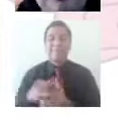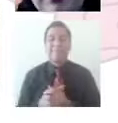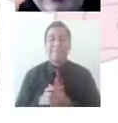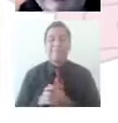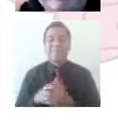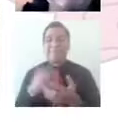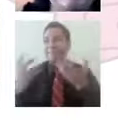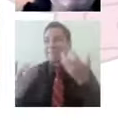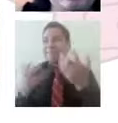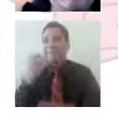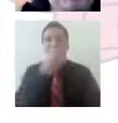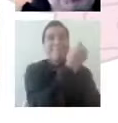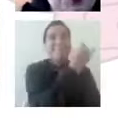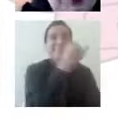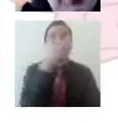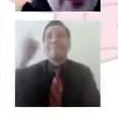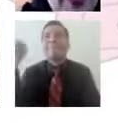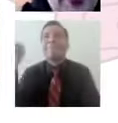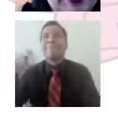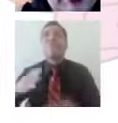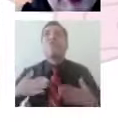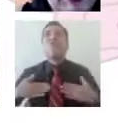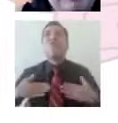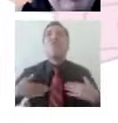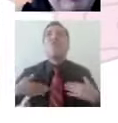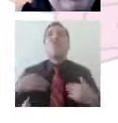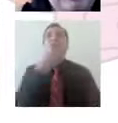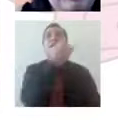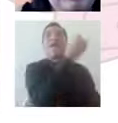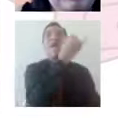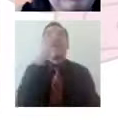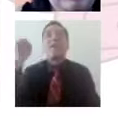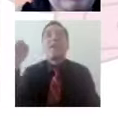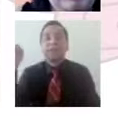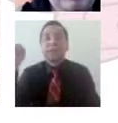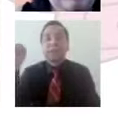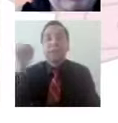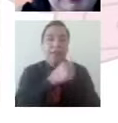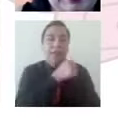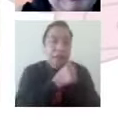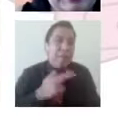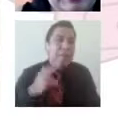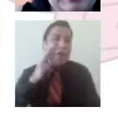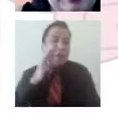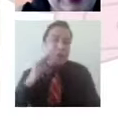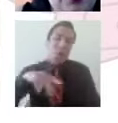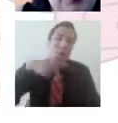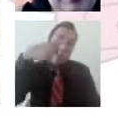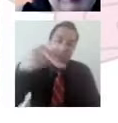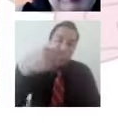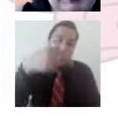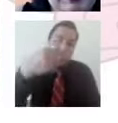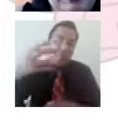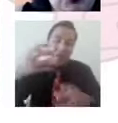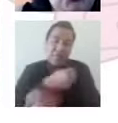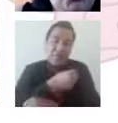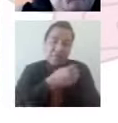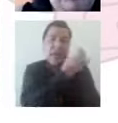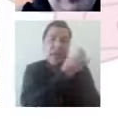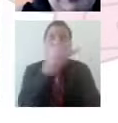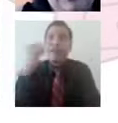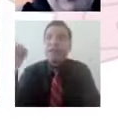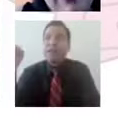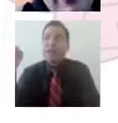Bosque de Chapultepec, etcétera, pues nos podemos dar cuenta que cada, cada planta, cada árbol va a requerir